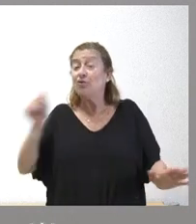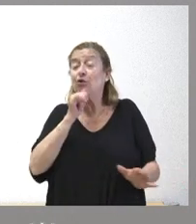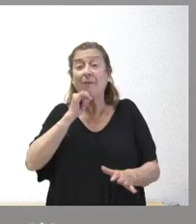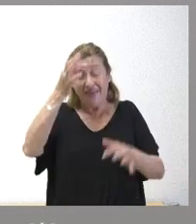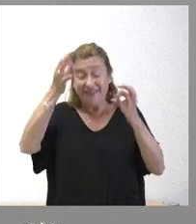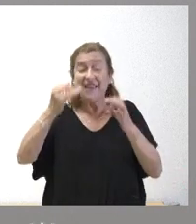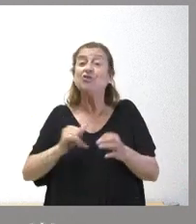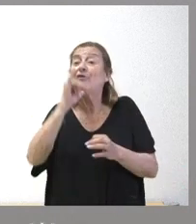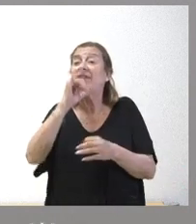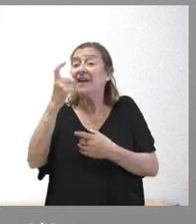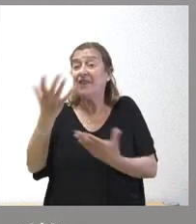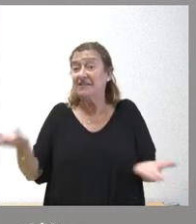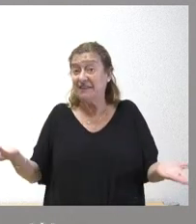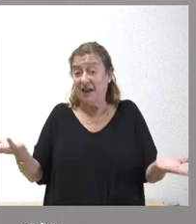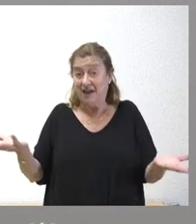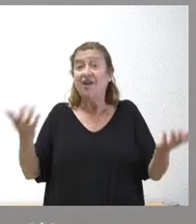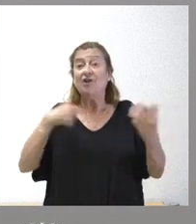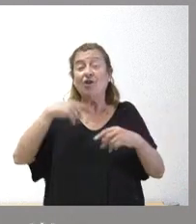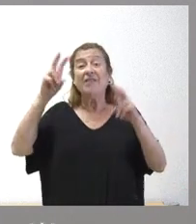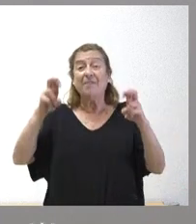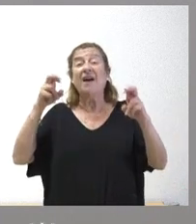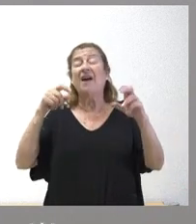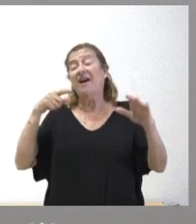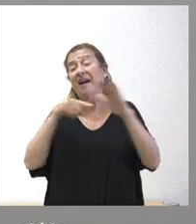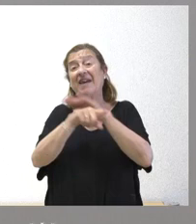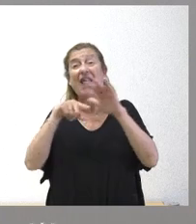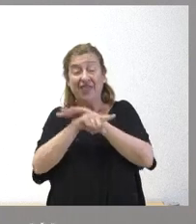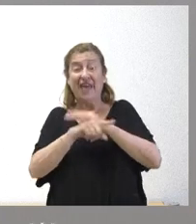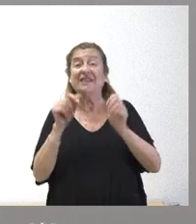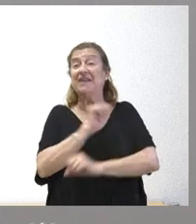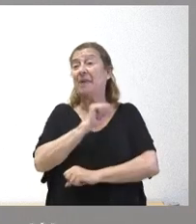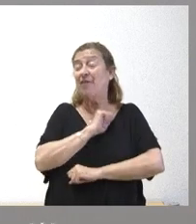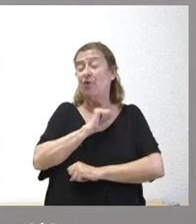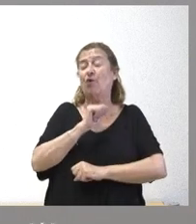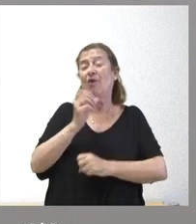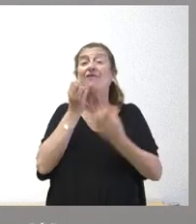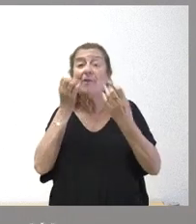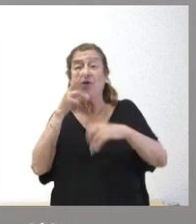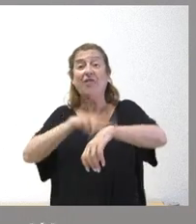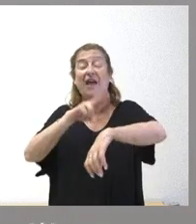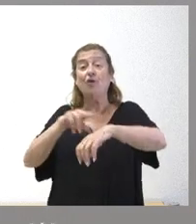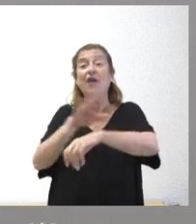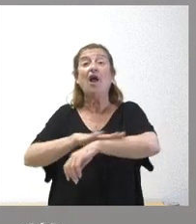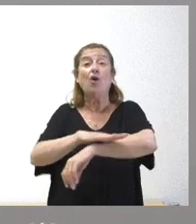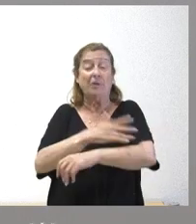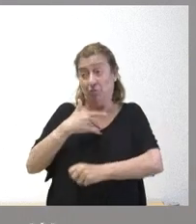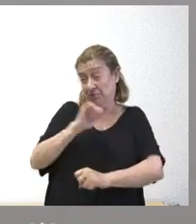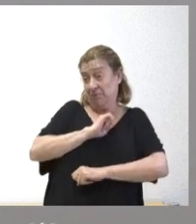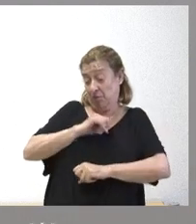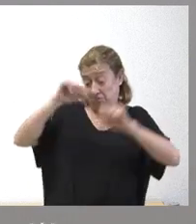detalle suficiente la información que yo tengo es que la gerencia de servicios sociales está esperando información por parte de la delegación del gobierno que esperemos que nos entreguen